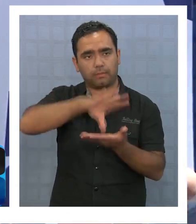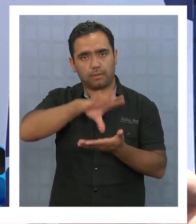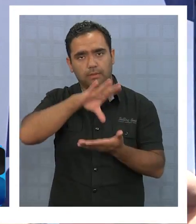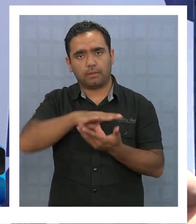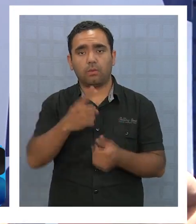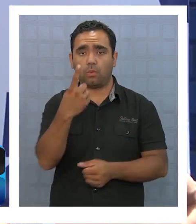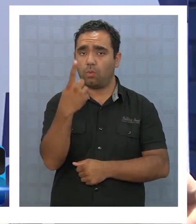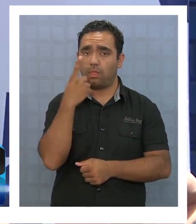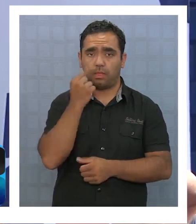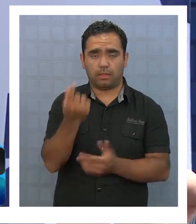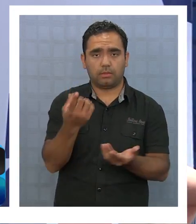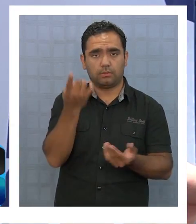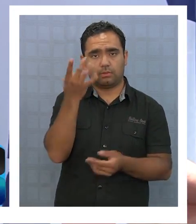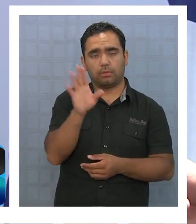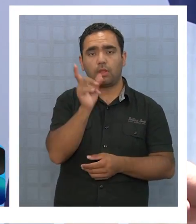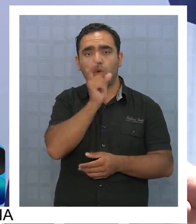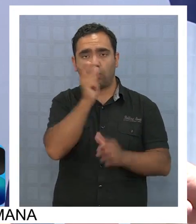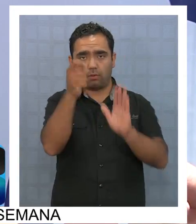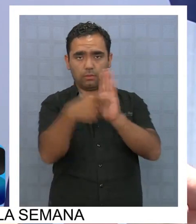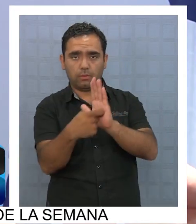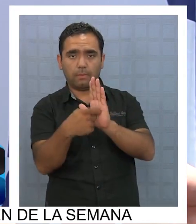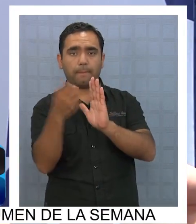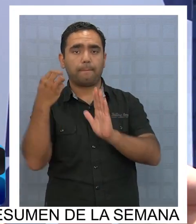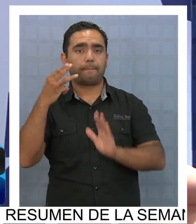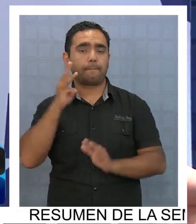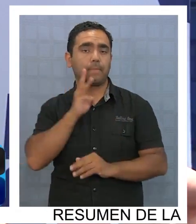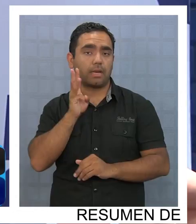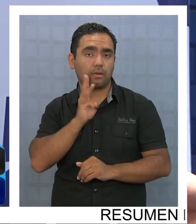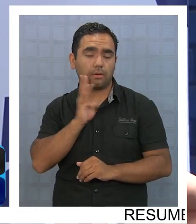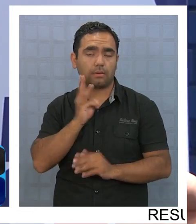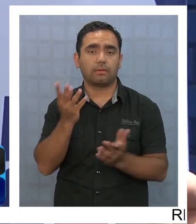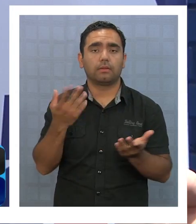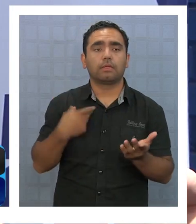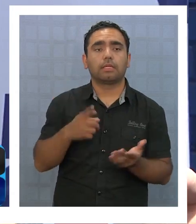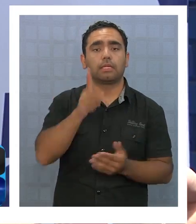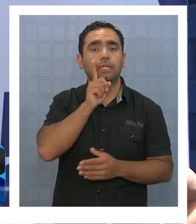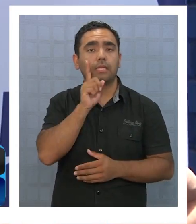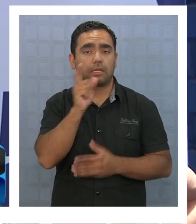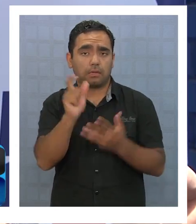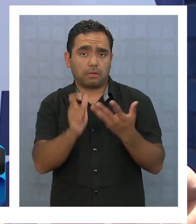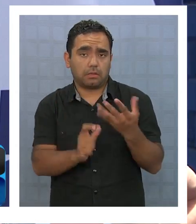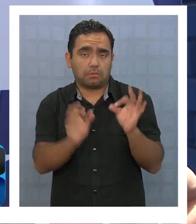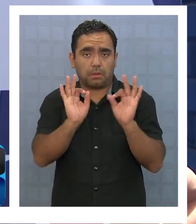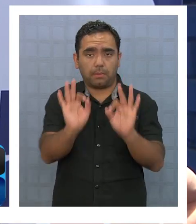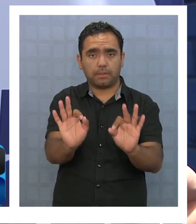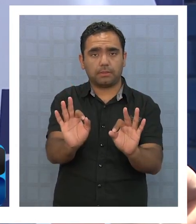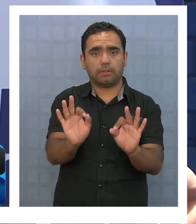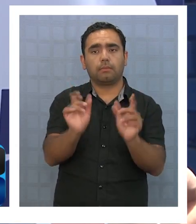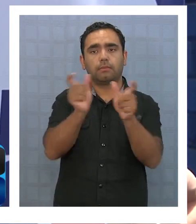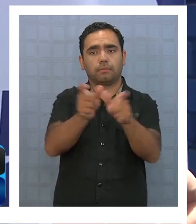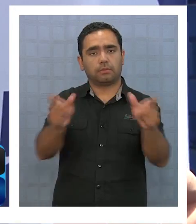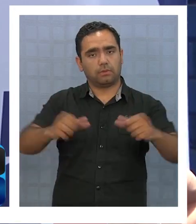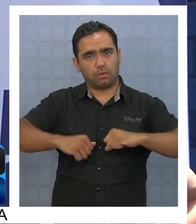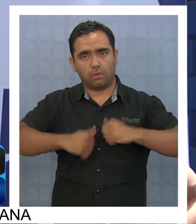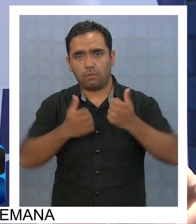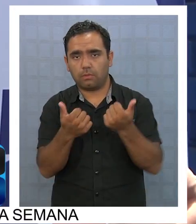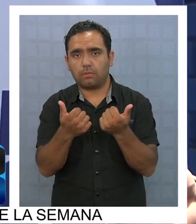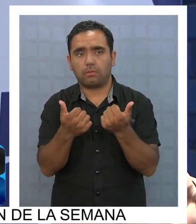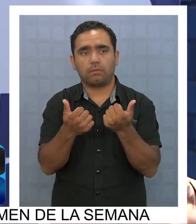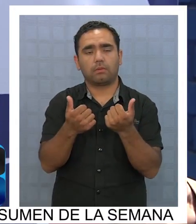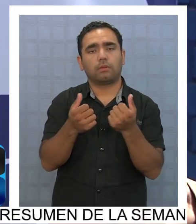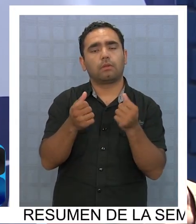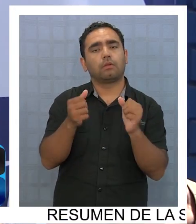Es un día, que un día va a ser feriado, es un día miércoles, y va a tener características tan especiales para que los jóvenes, por ejemplo,